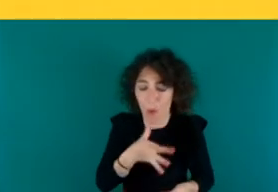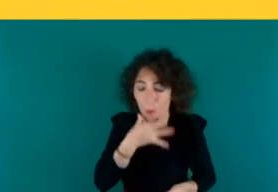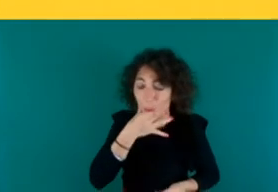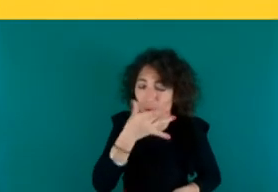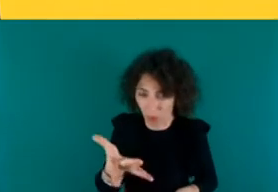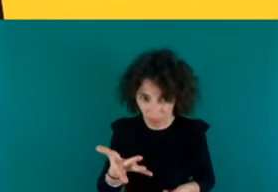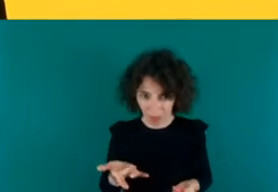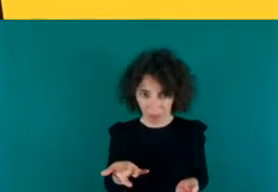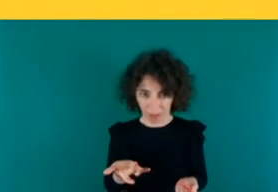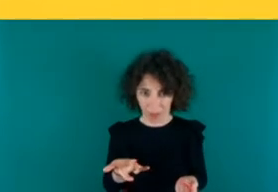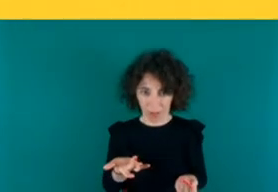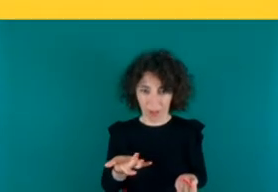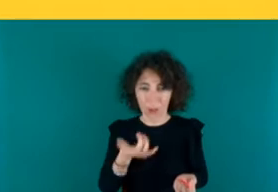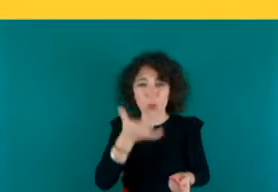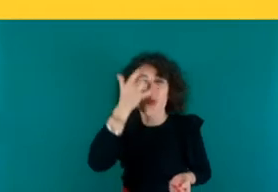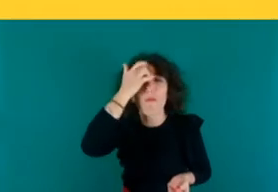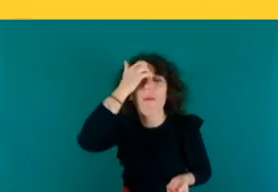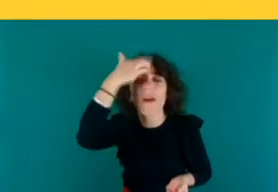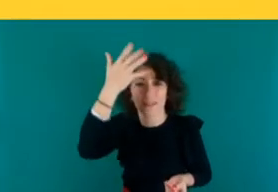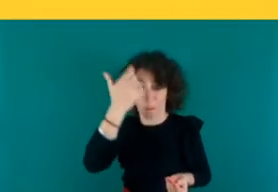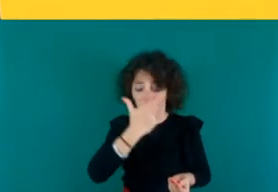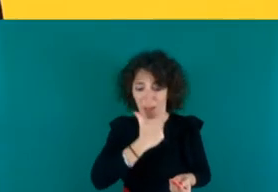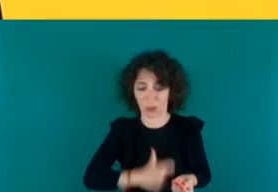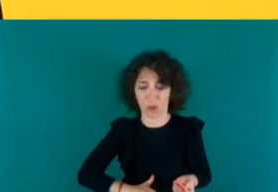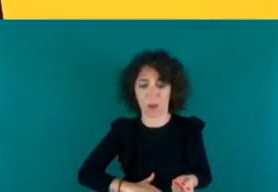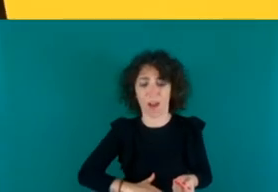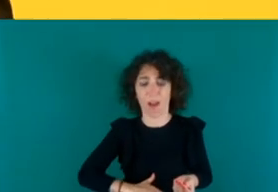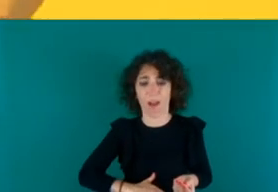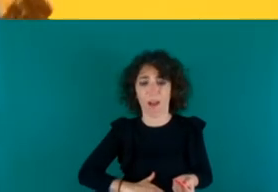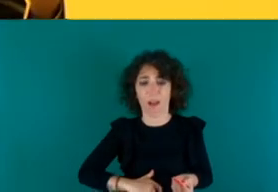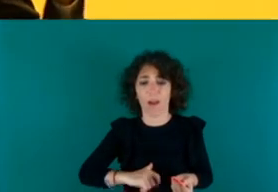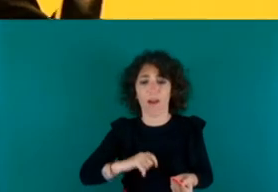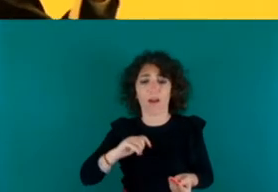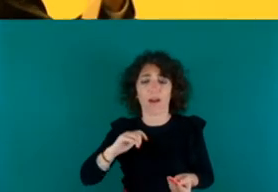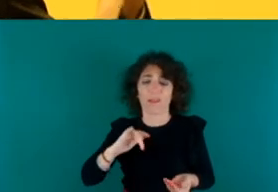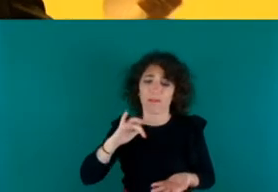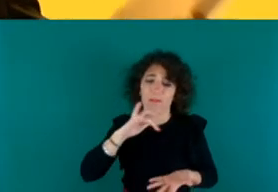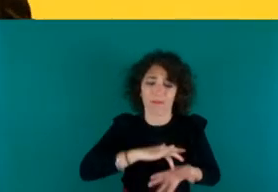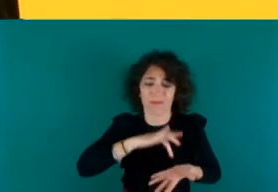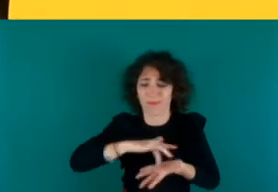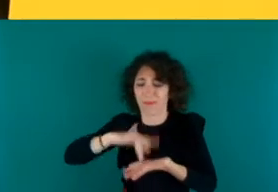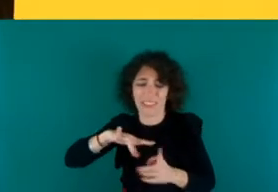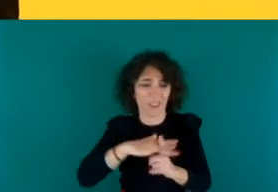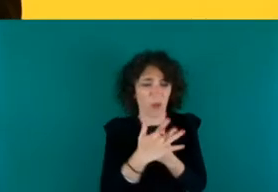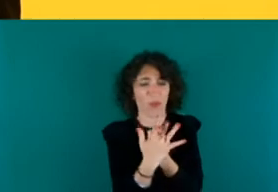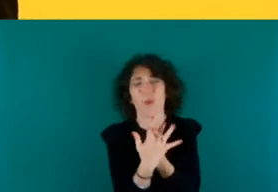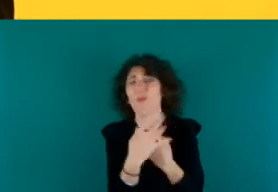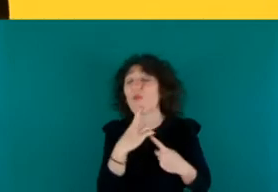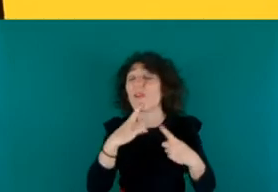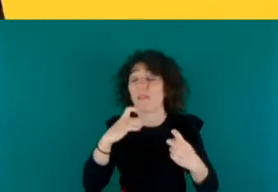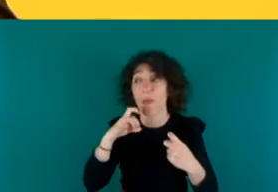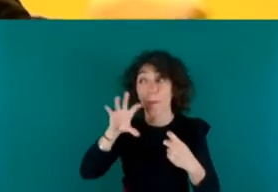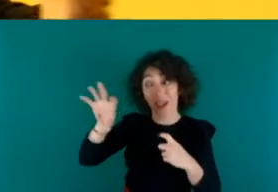lo triste que es para una persona que ha tenido que pasar por situaciones complicadas en su país de origen